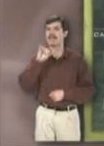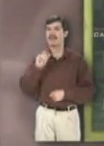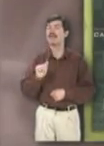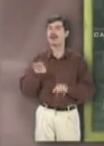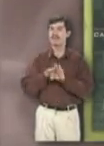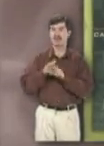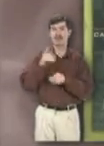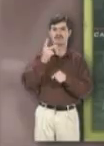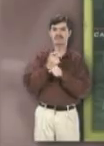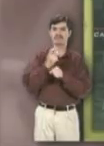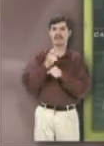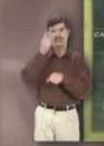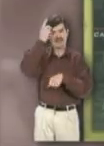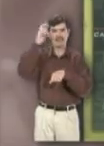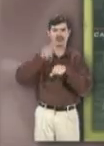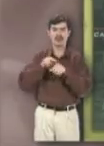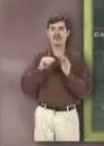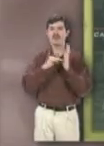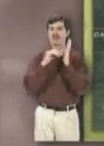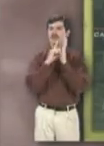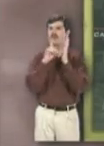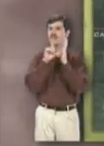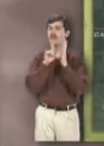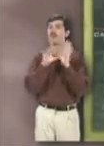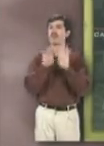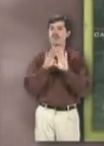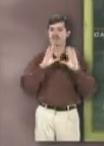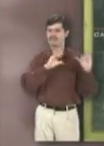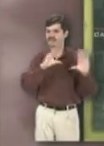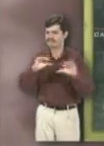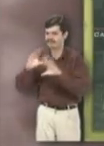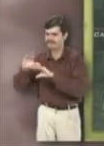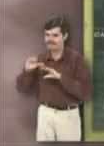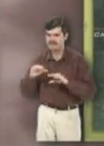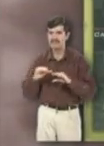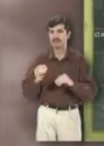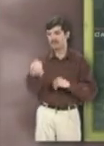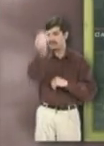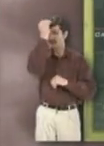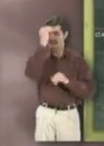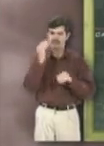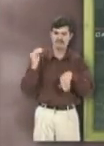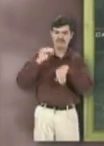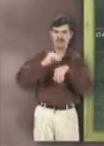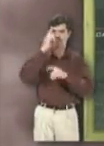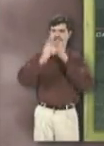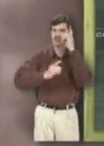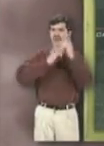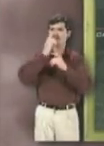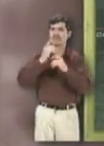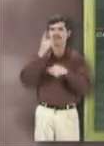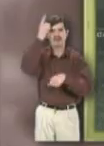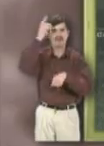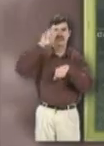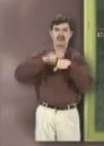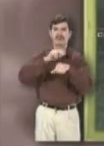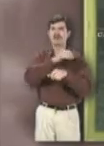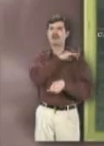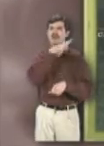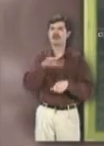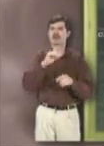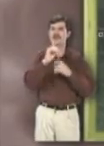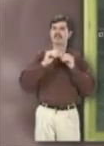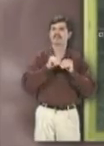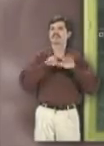actualmente es subdirectora de Metodología, Capacitación y Ciencias Aplicadas al Deporte en la